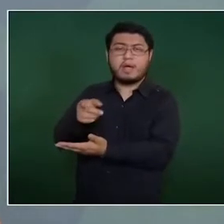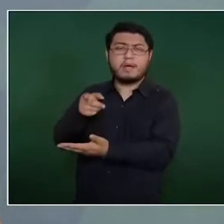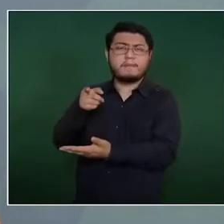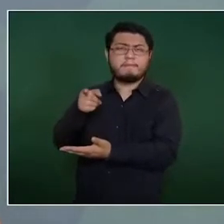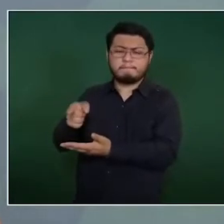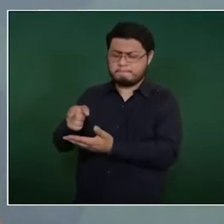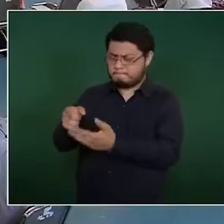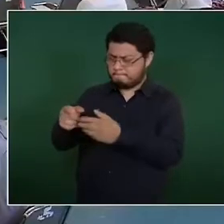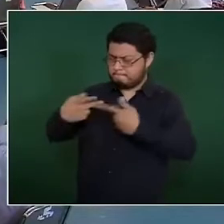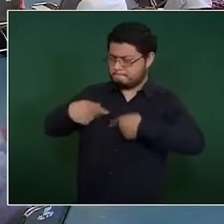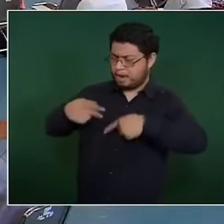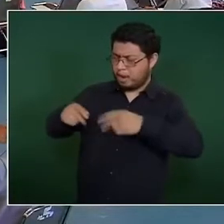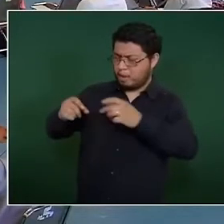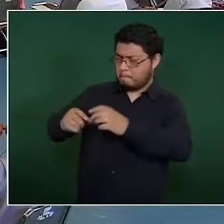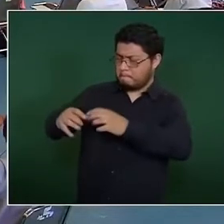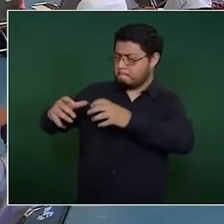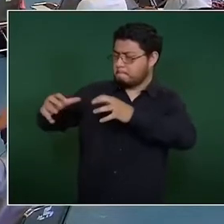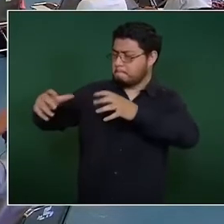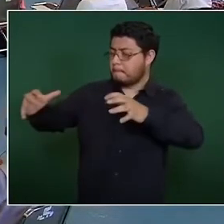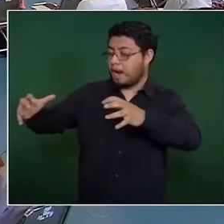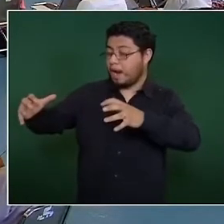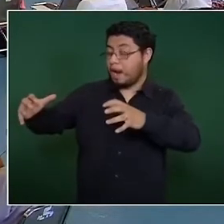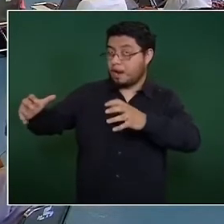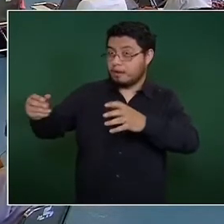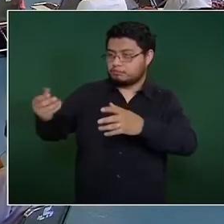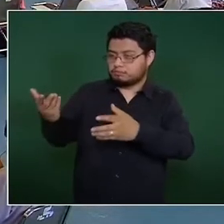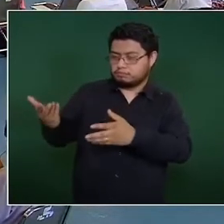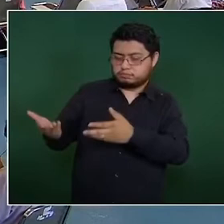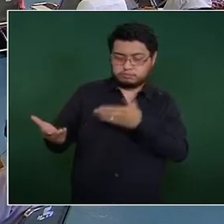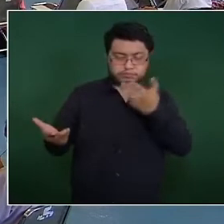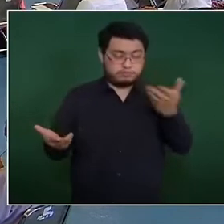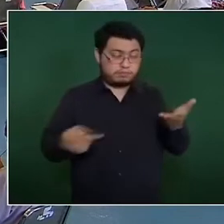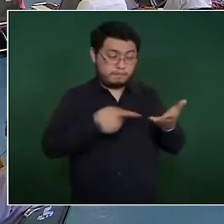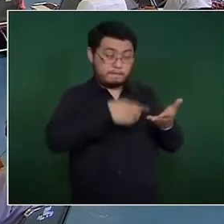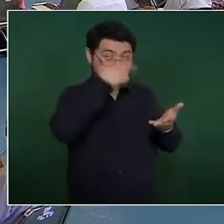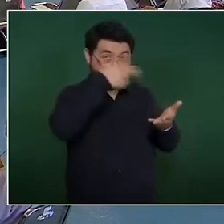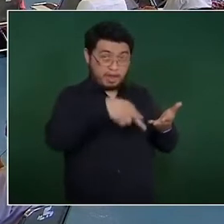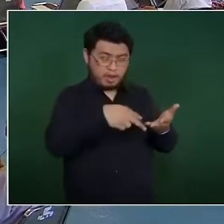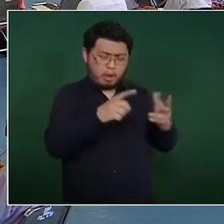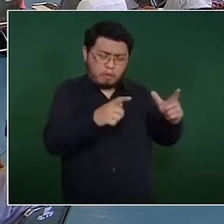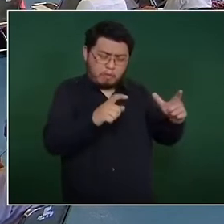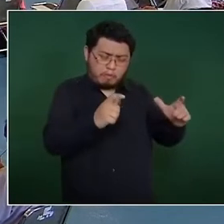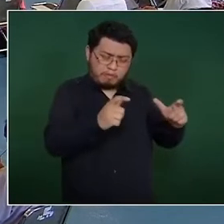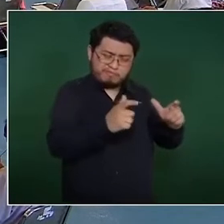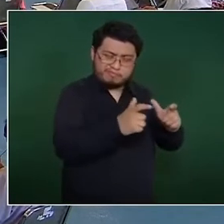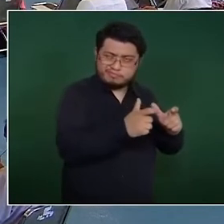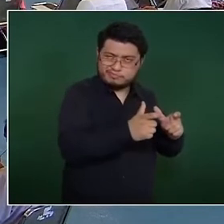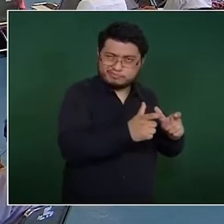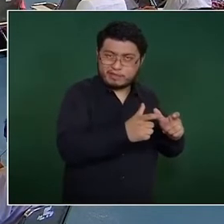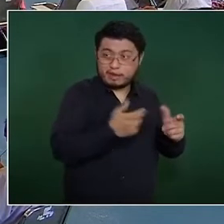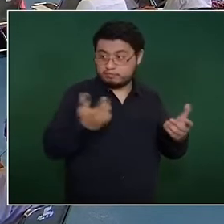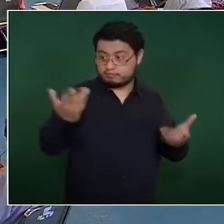del doble de población de México y población muy dispersa.